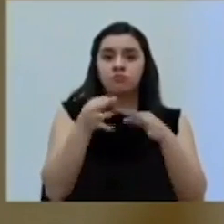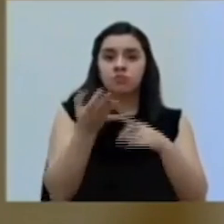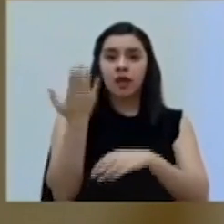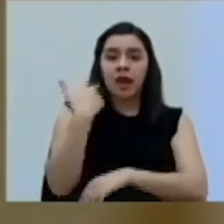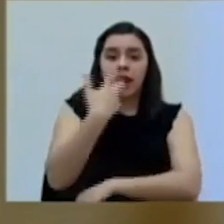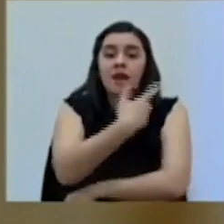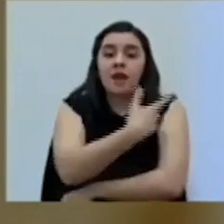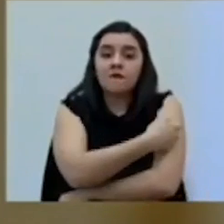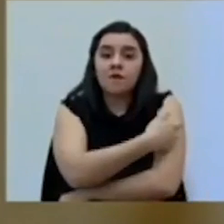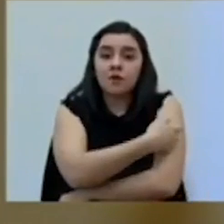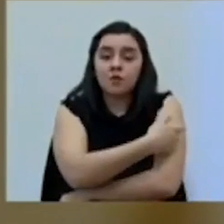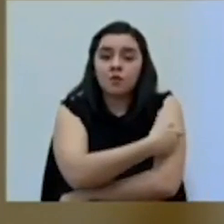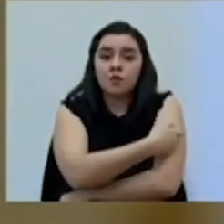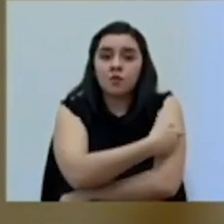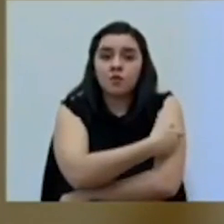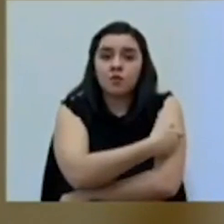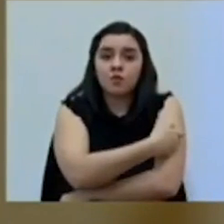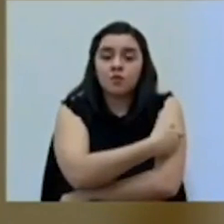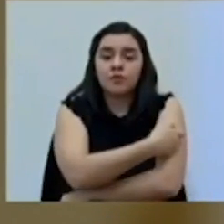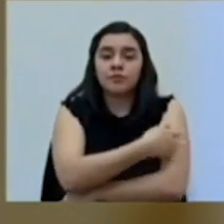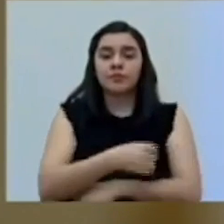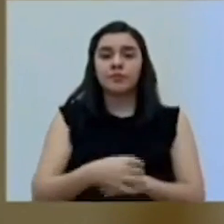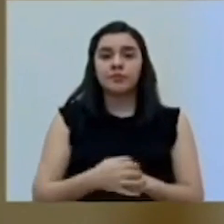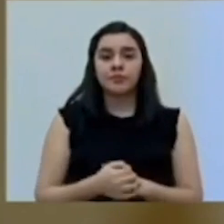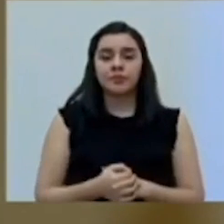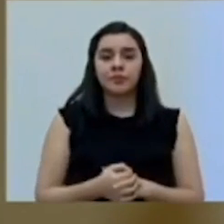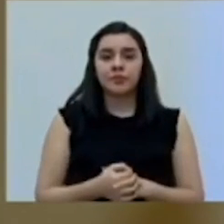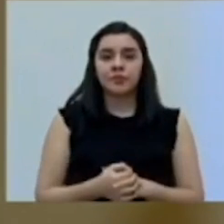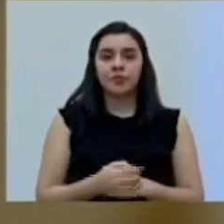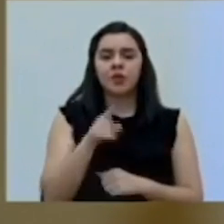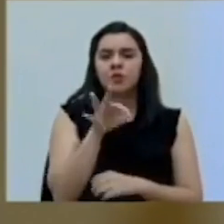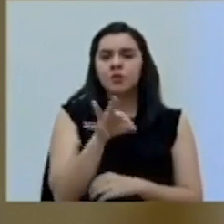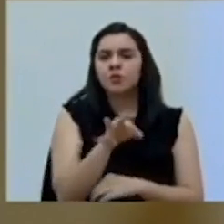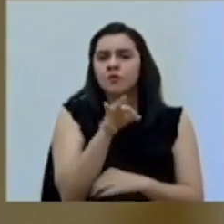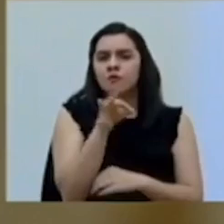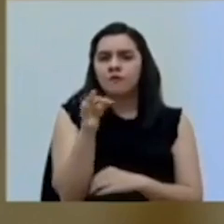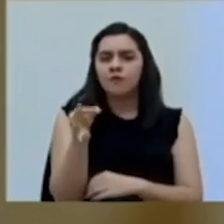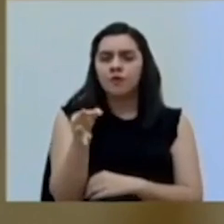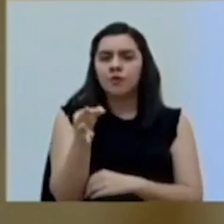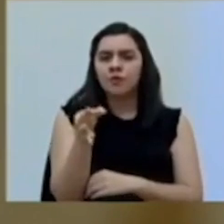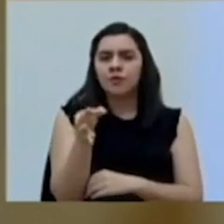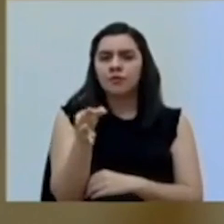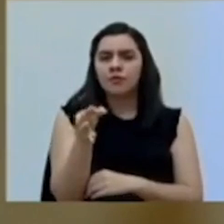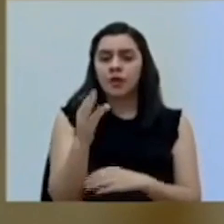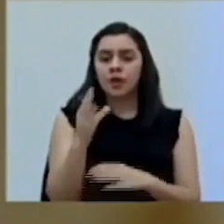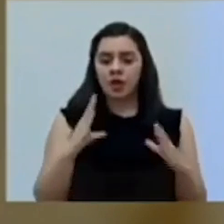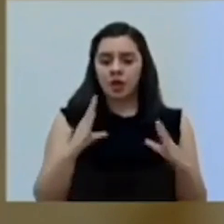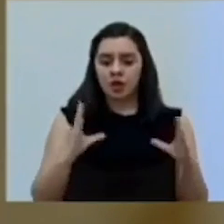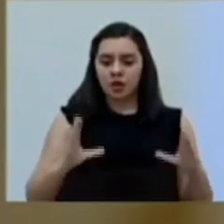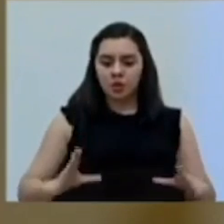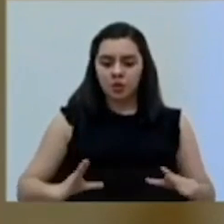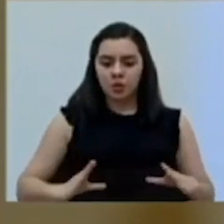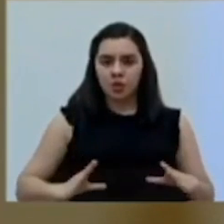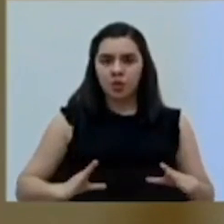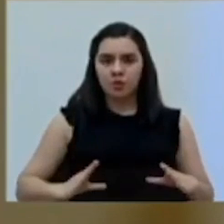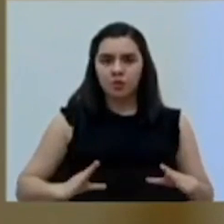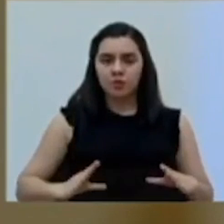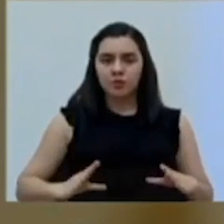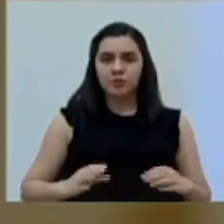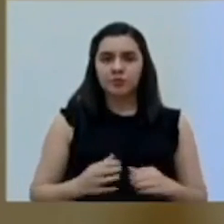vacuna, es una forma en que el cuerpo, el organismo,